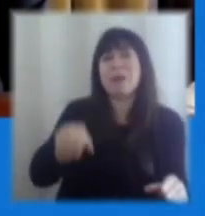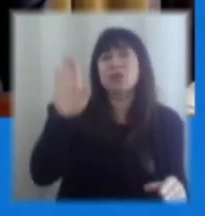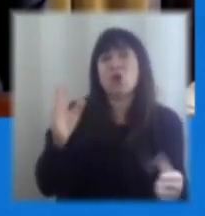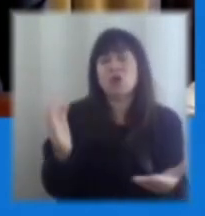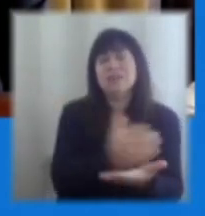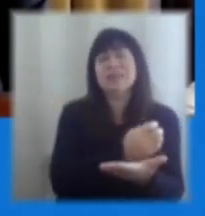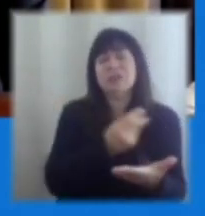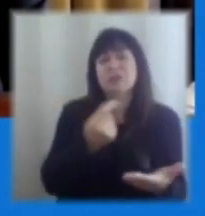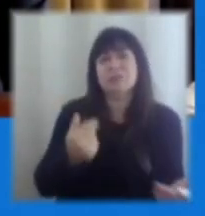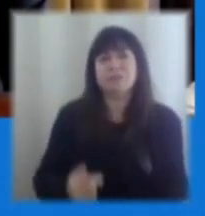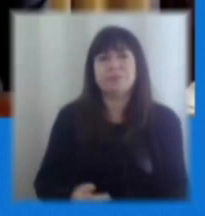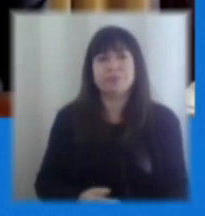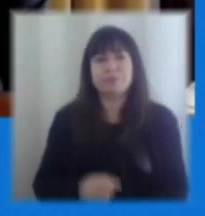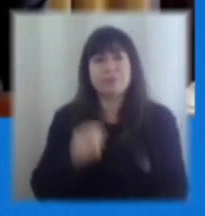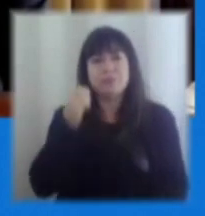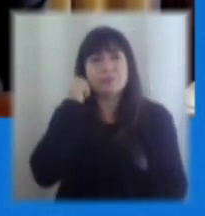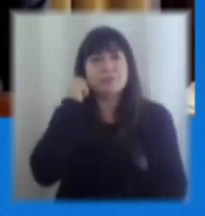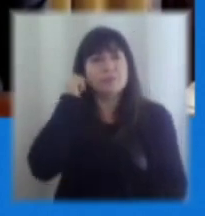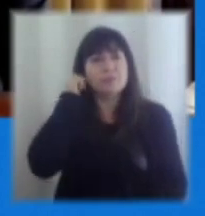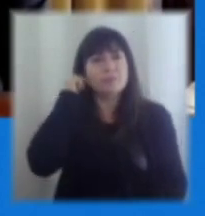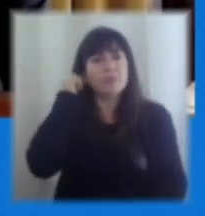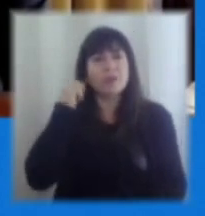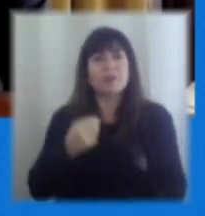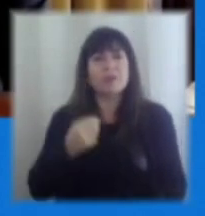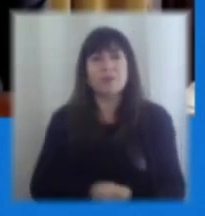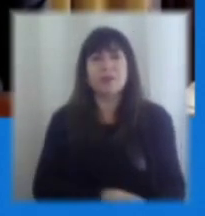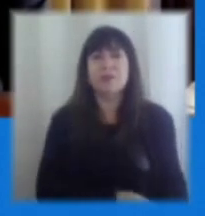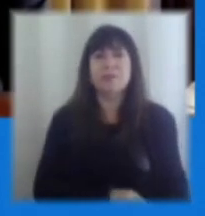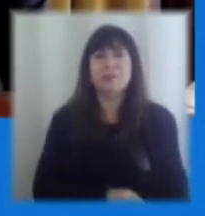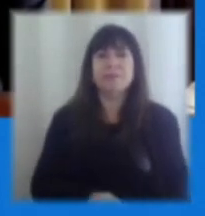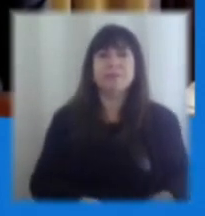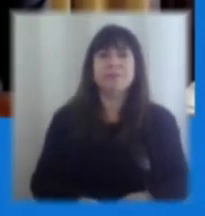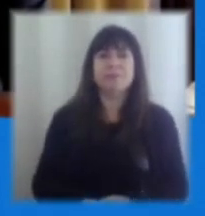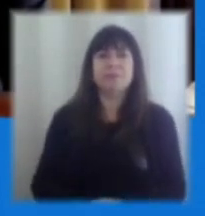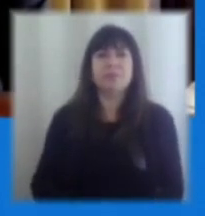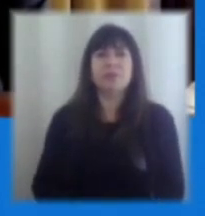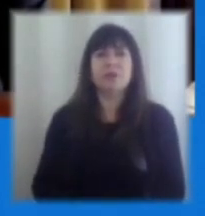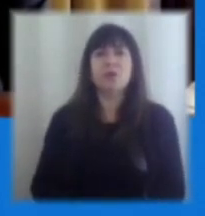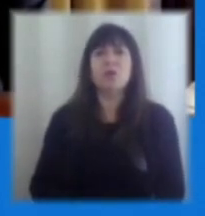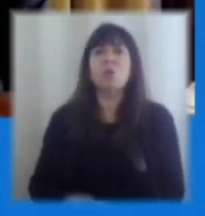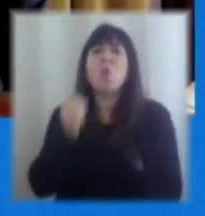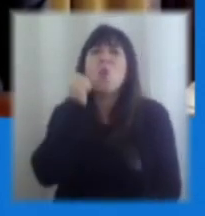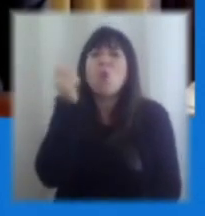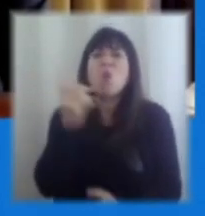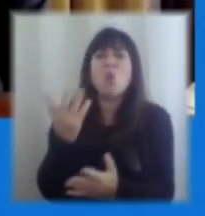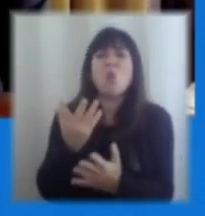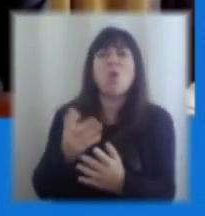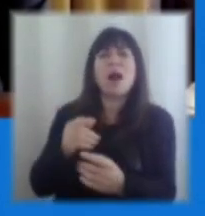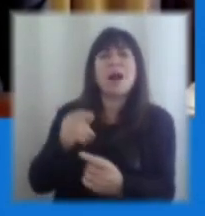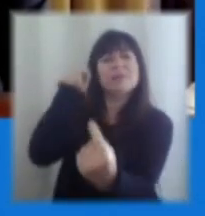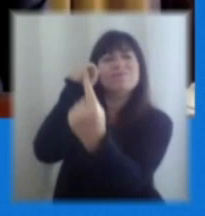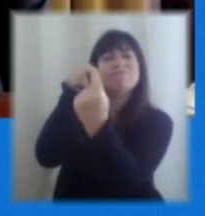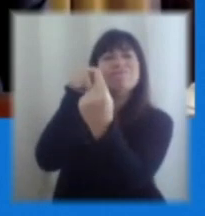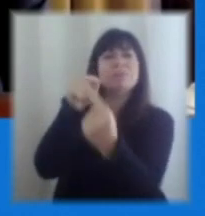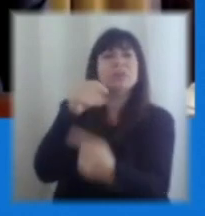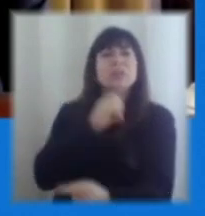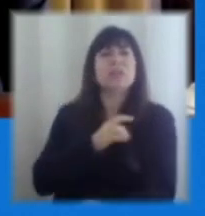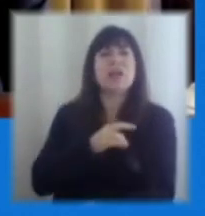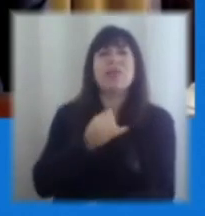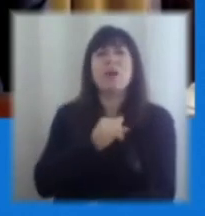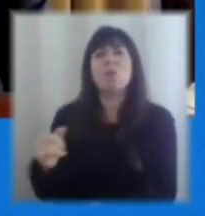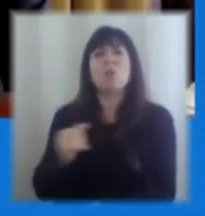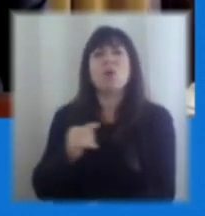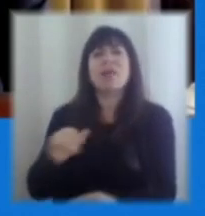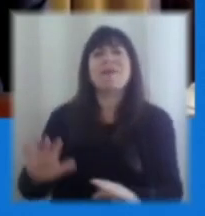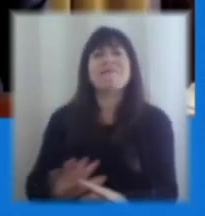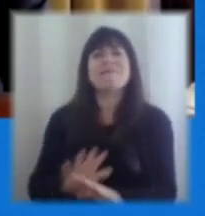pregunto en el fondo los niveles, ¿cuál es el estadio en el fondo al cual va a llegar Chile después de todo este esfuerzo fiscal que está